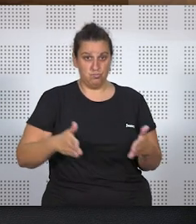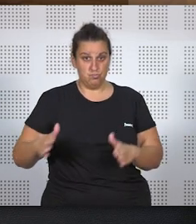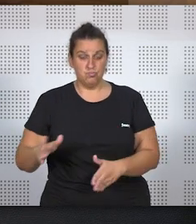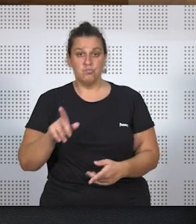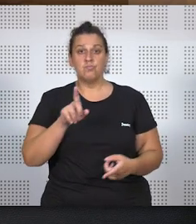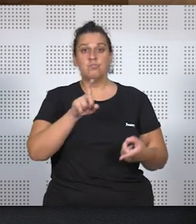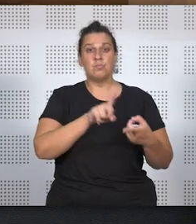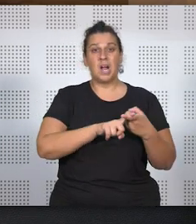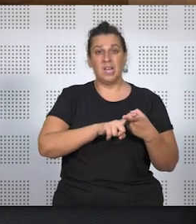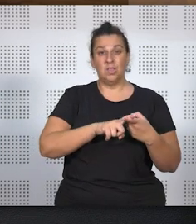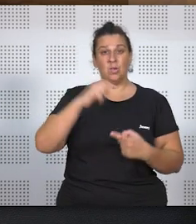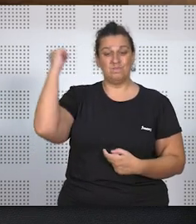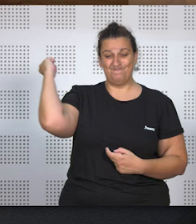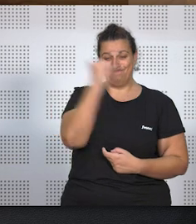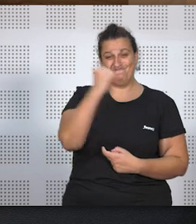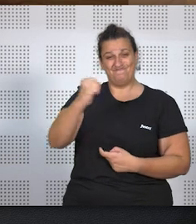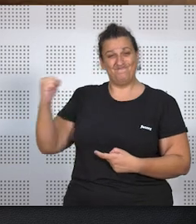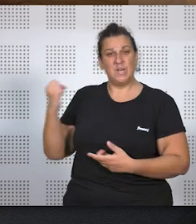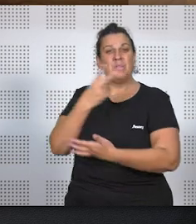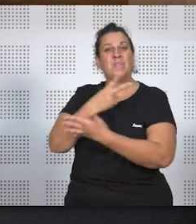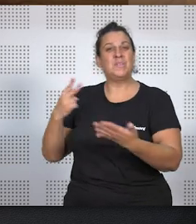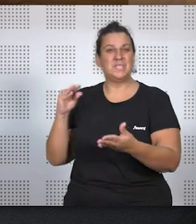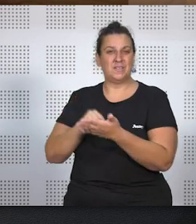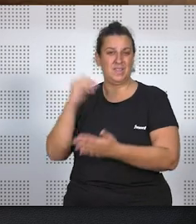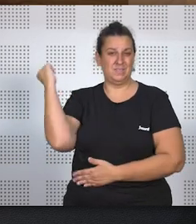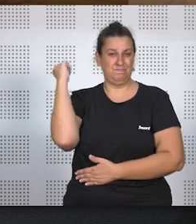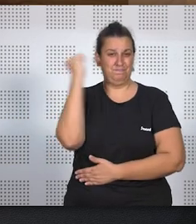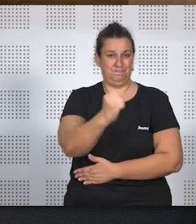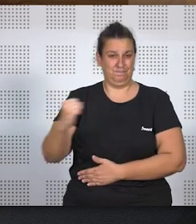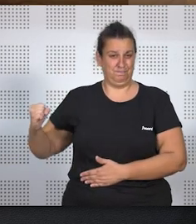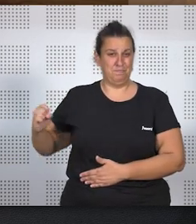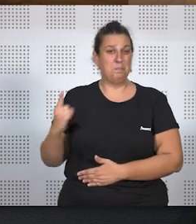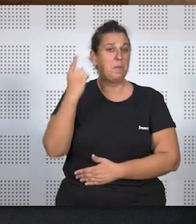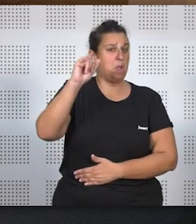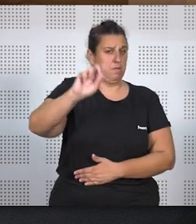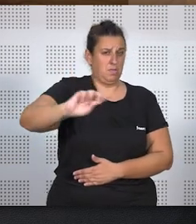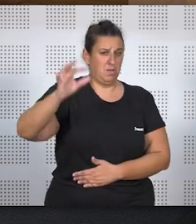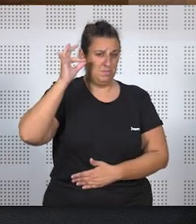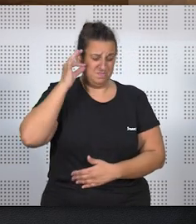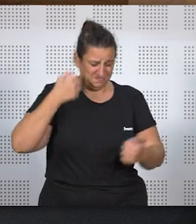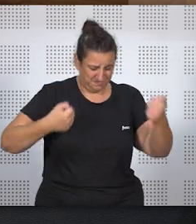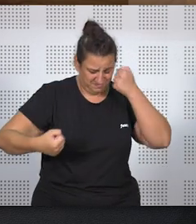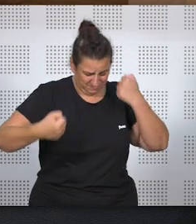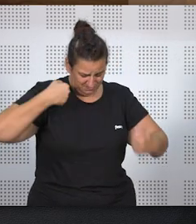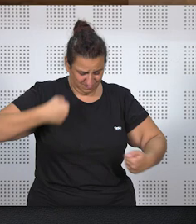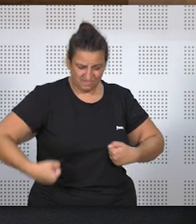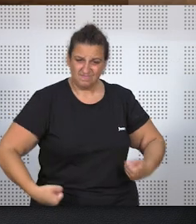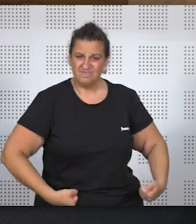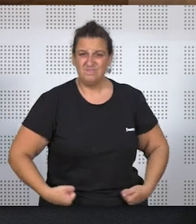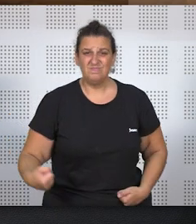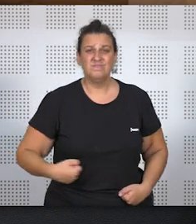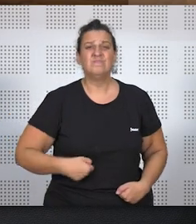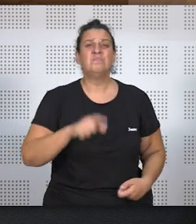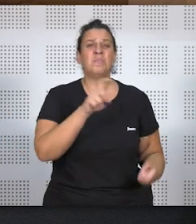la que el marido le había cuchillado 17 veces. Y no era la primera vez. La mujer estaba llena de golpes, el